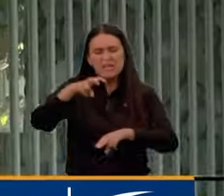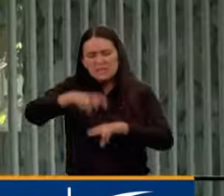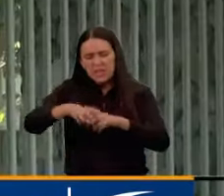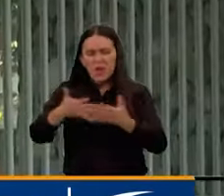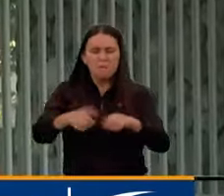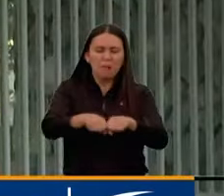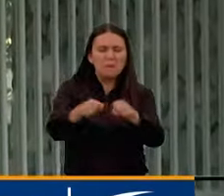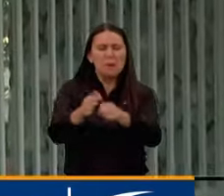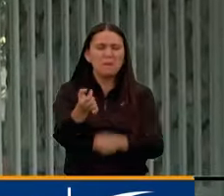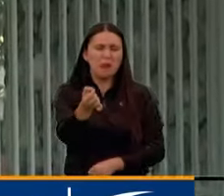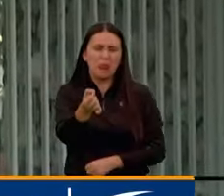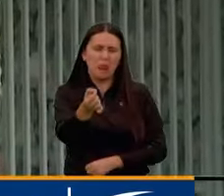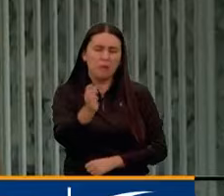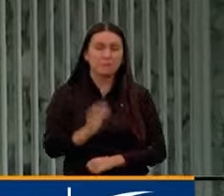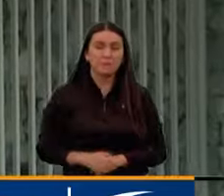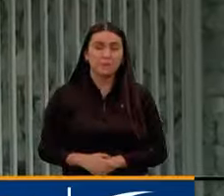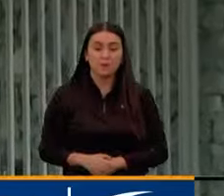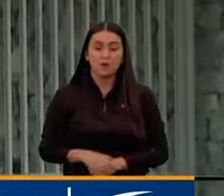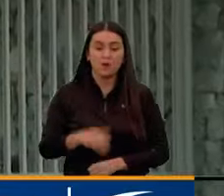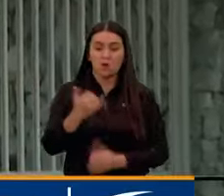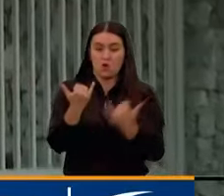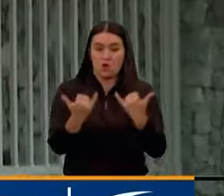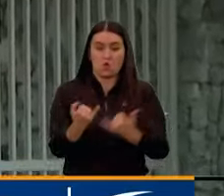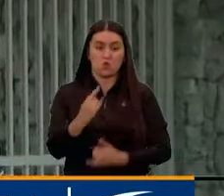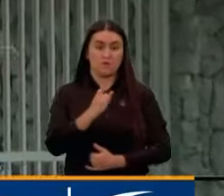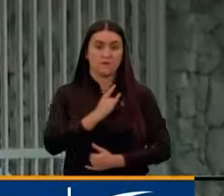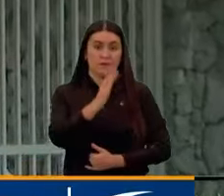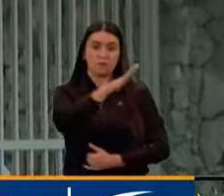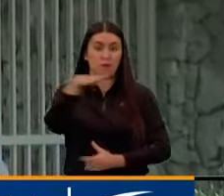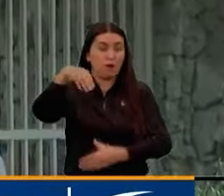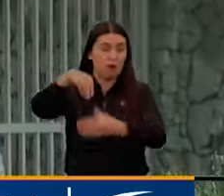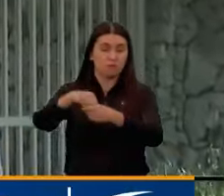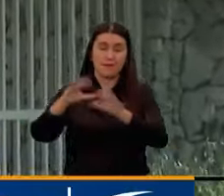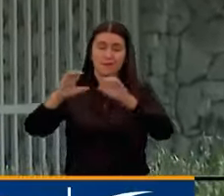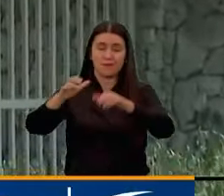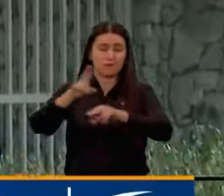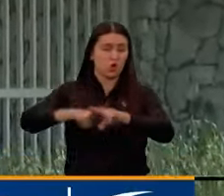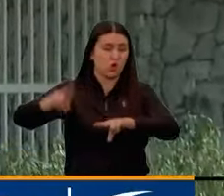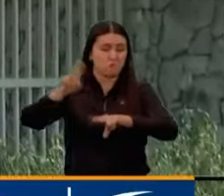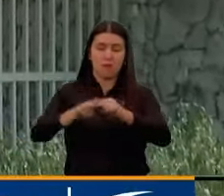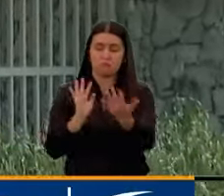En la universidad de Antioquia hoy hay jornada académica con normalidad.